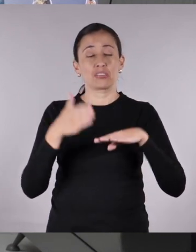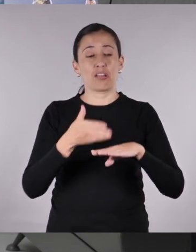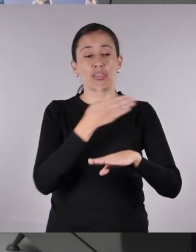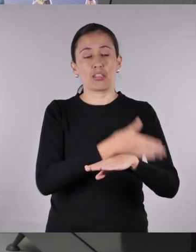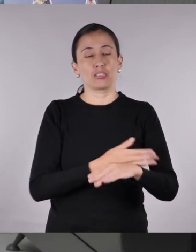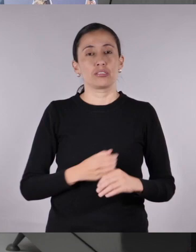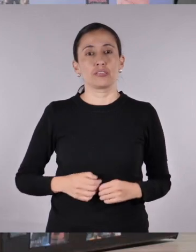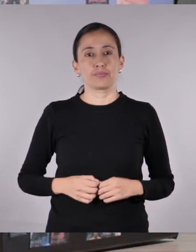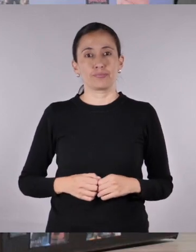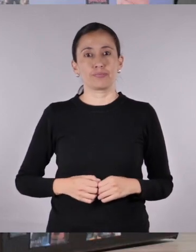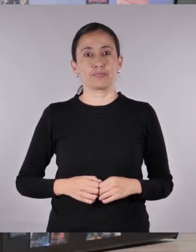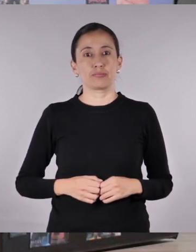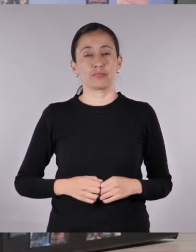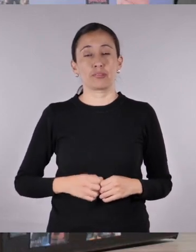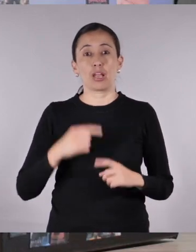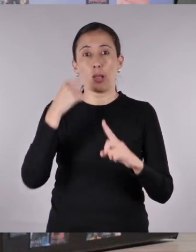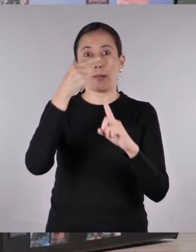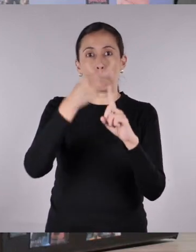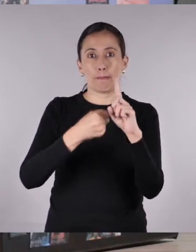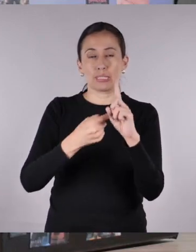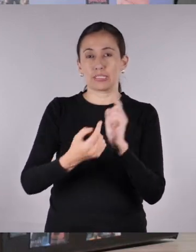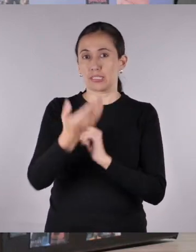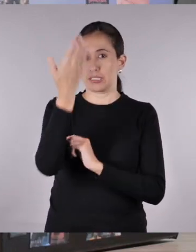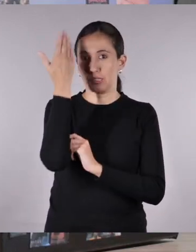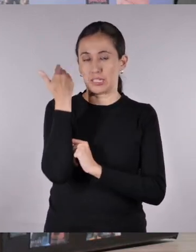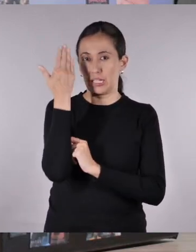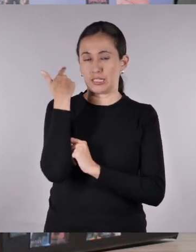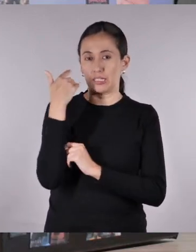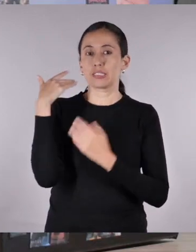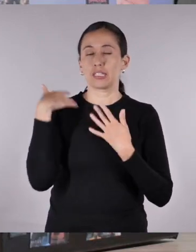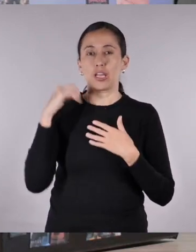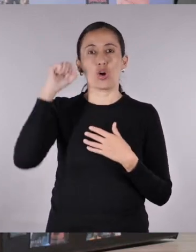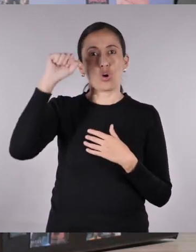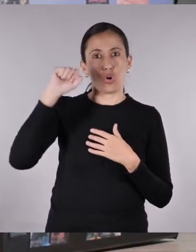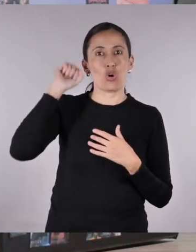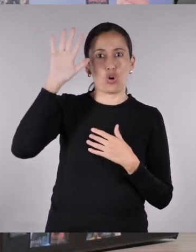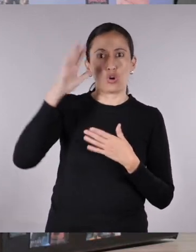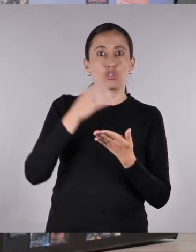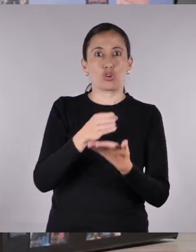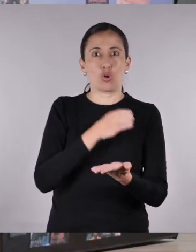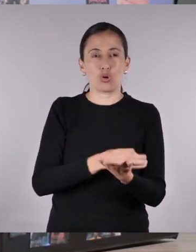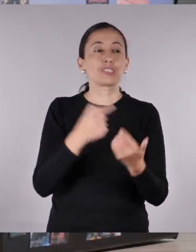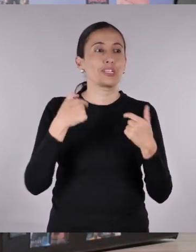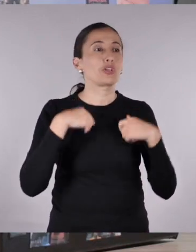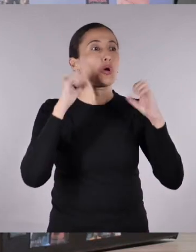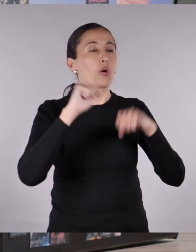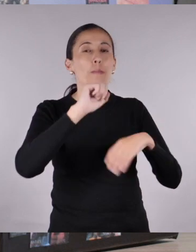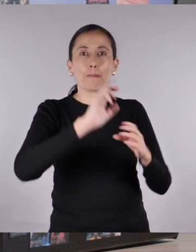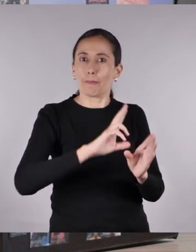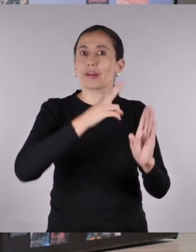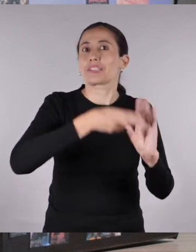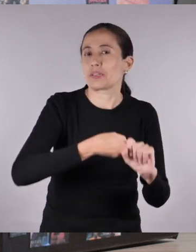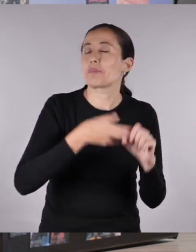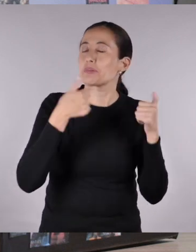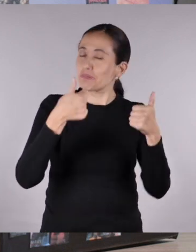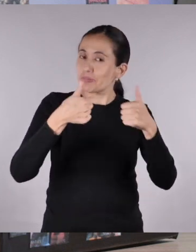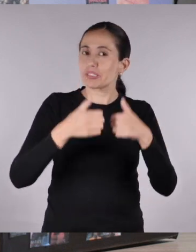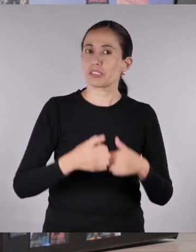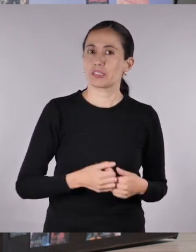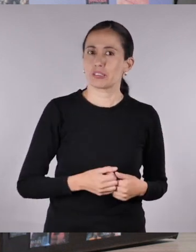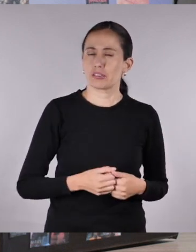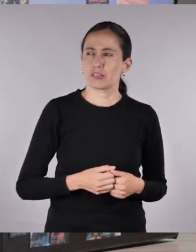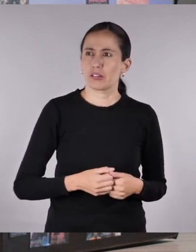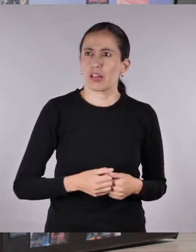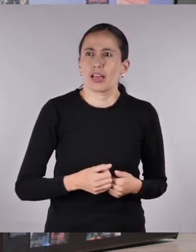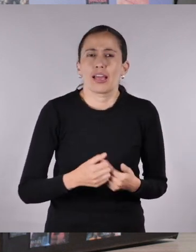estaba. Es que, verán, hace unos meses caché que estaban haciendo un concurso de cortometrajes y dije, ya está, esta es la